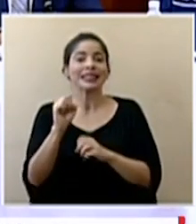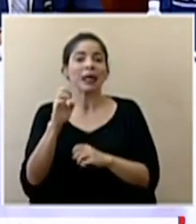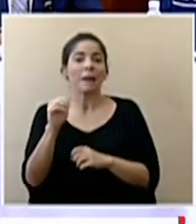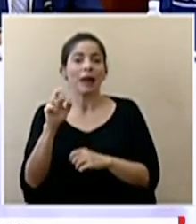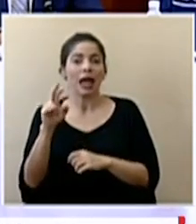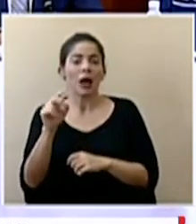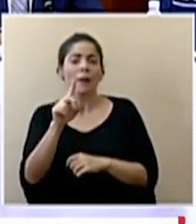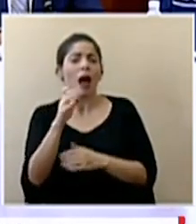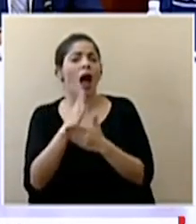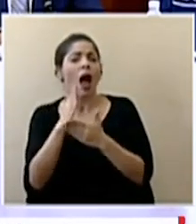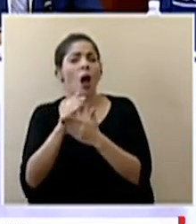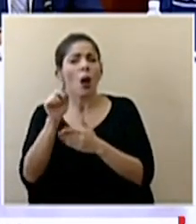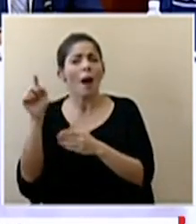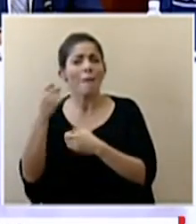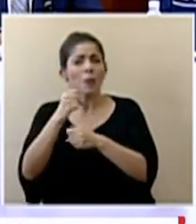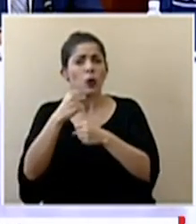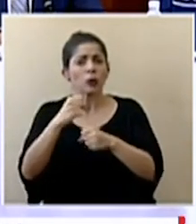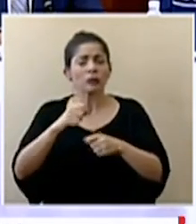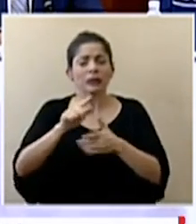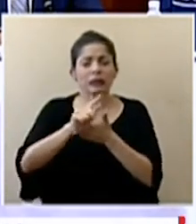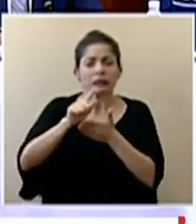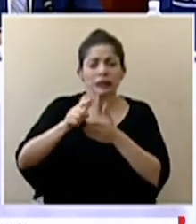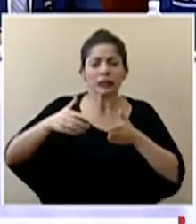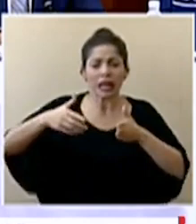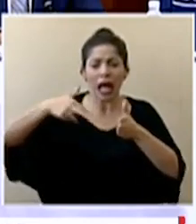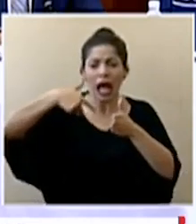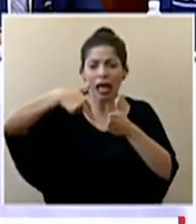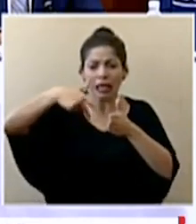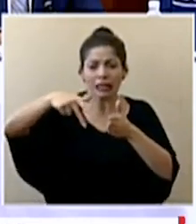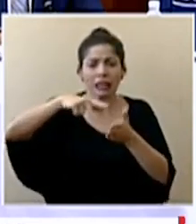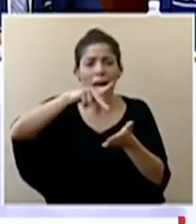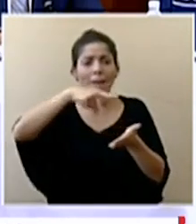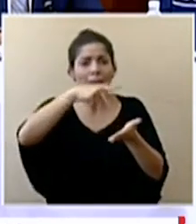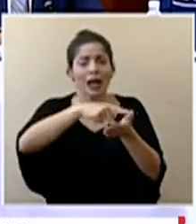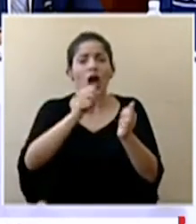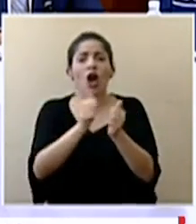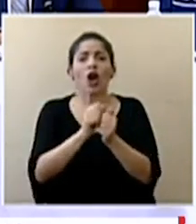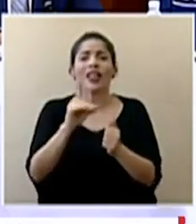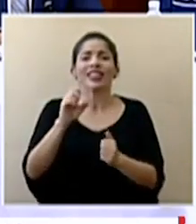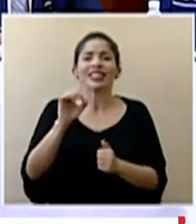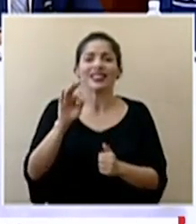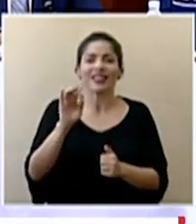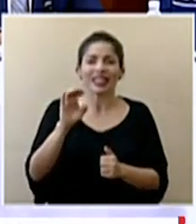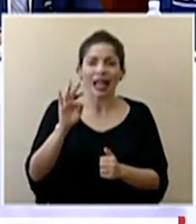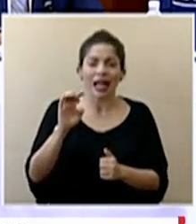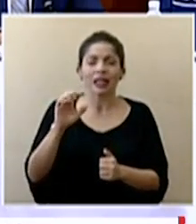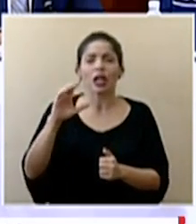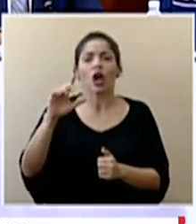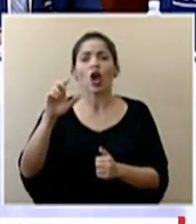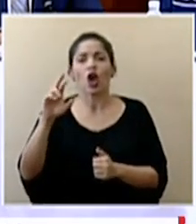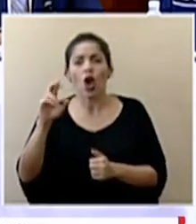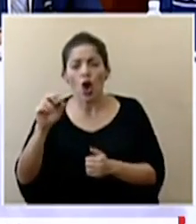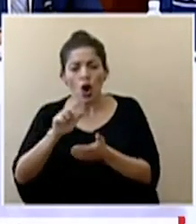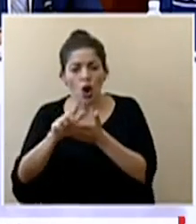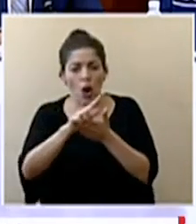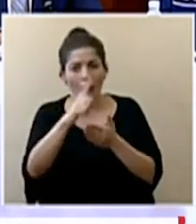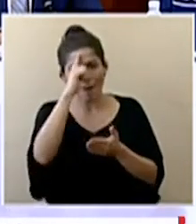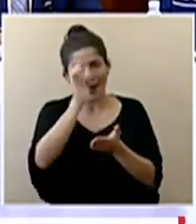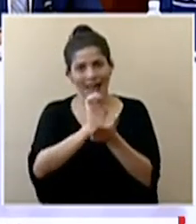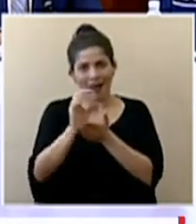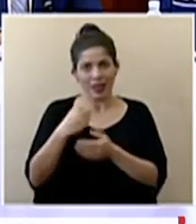¿Algunas municipalidades están fumigando aceras, parques y otras zonas con desinfectante, cloro y otras sustancias para así prevenir contagios?